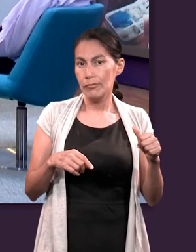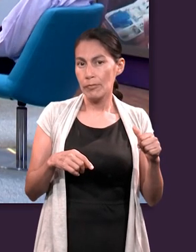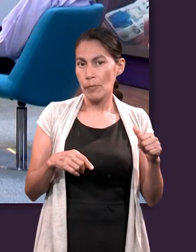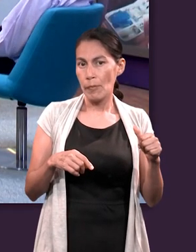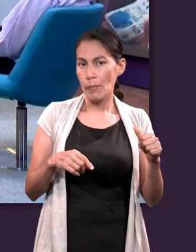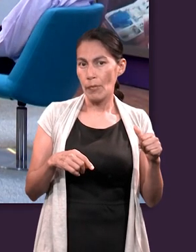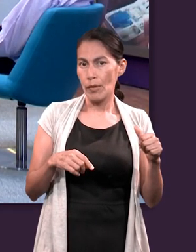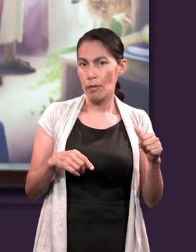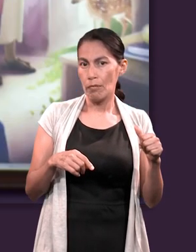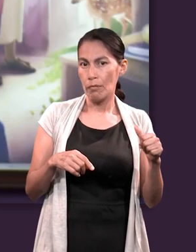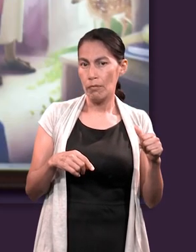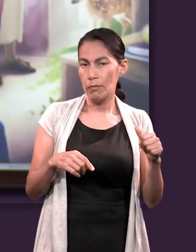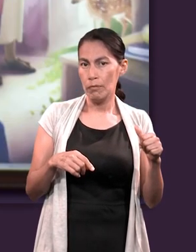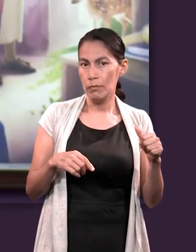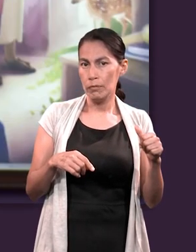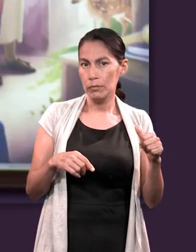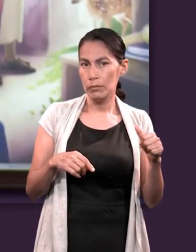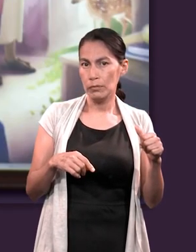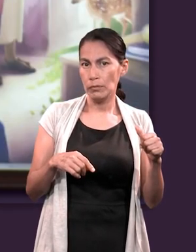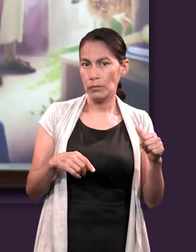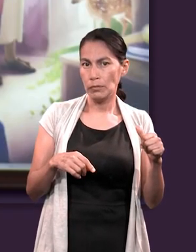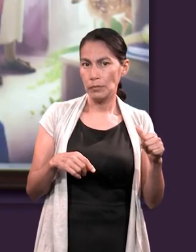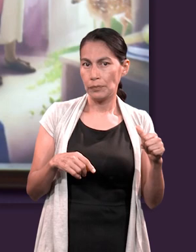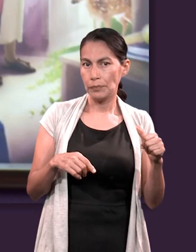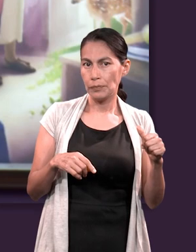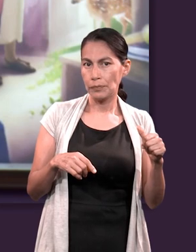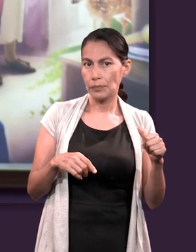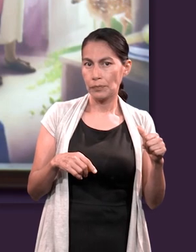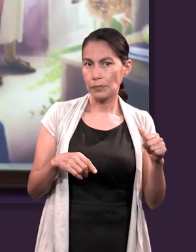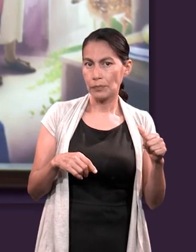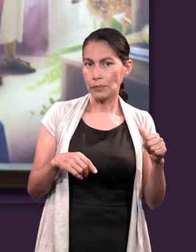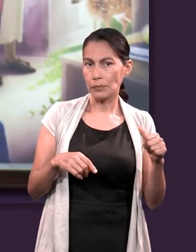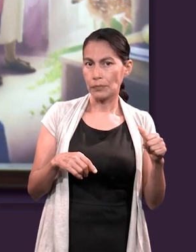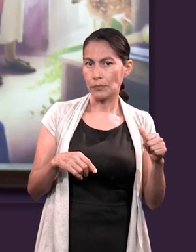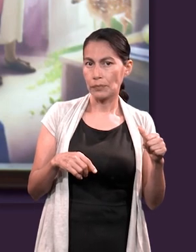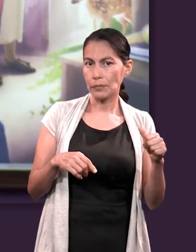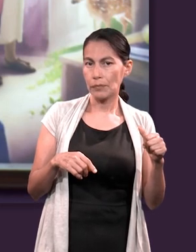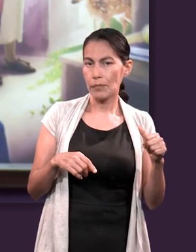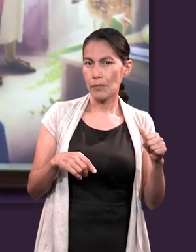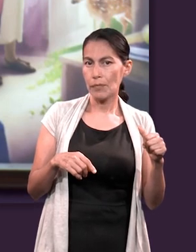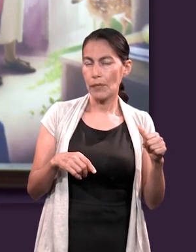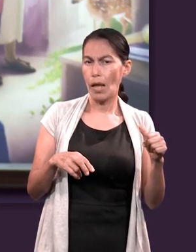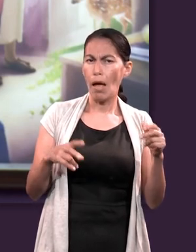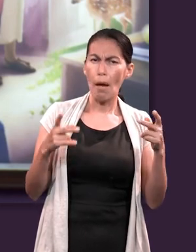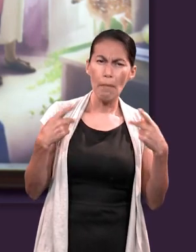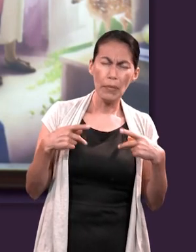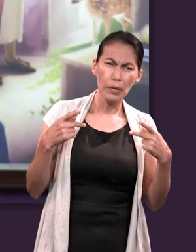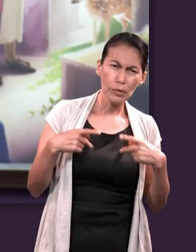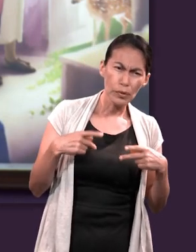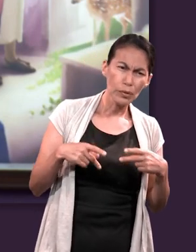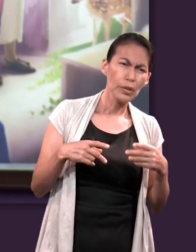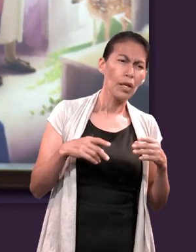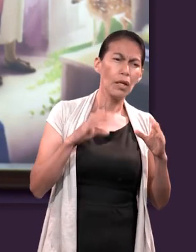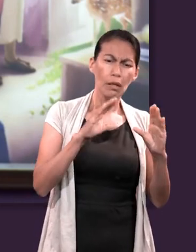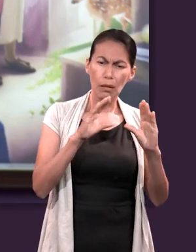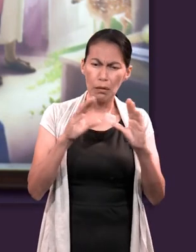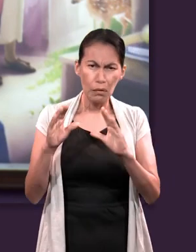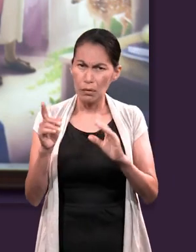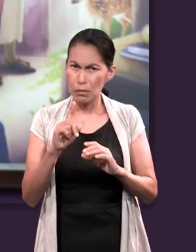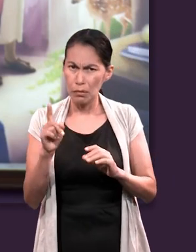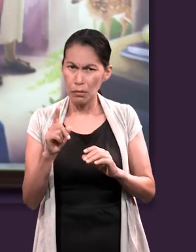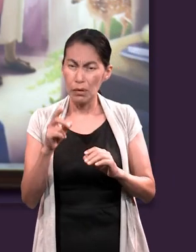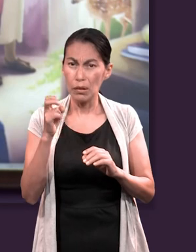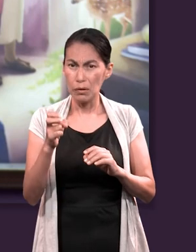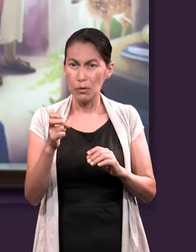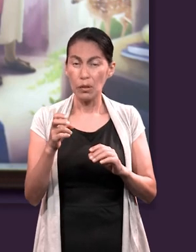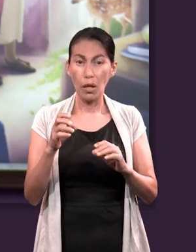es paradójico que no es garantía tampoco que una persona se cuide, no es garantía de que no vas a enfermar en